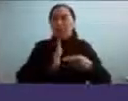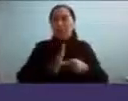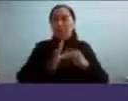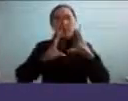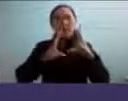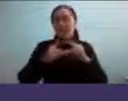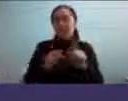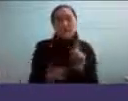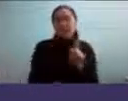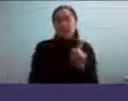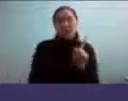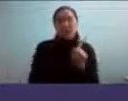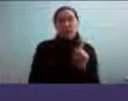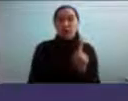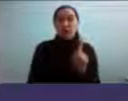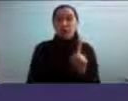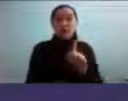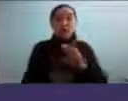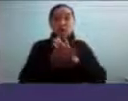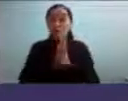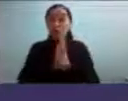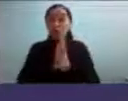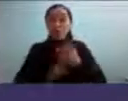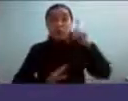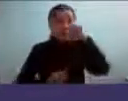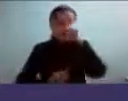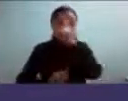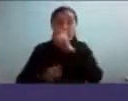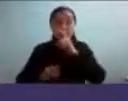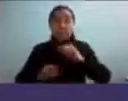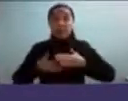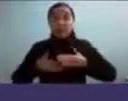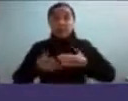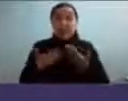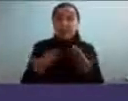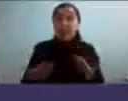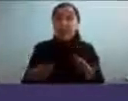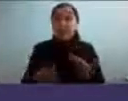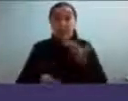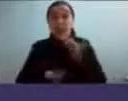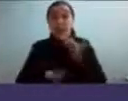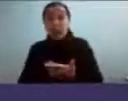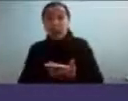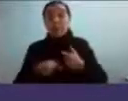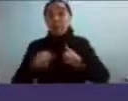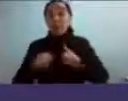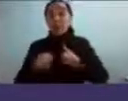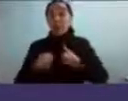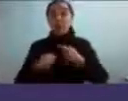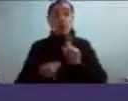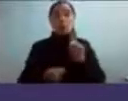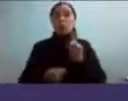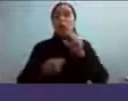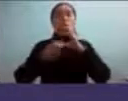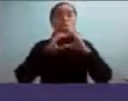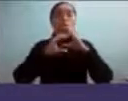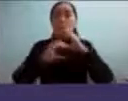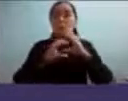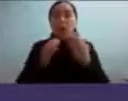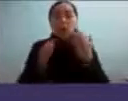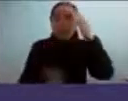Entonces, todas las dificultades que yo podía sentir o experimentar, yo no podía comunicarlas. No sabía